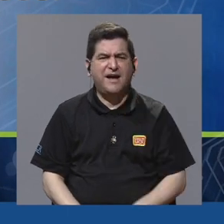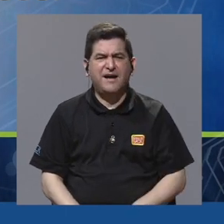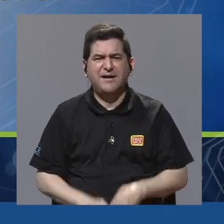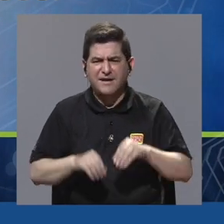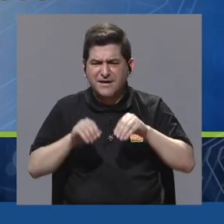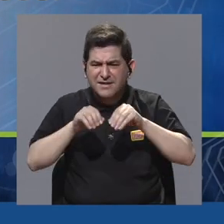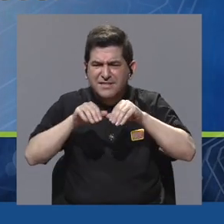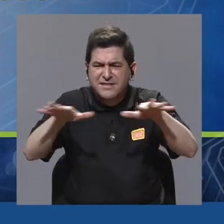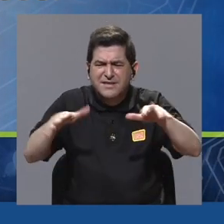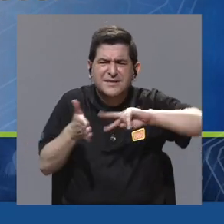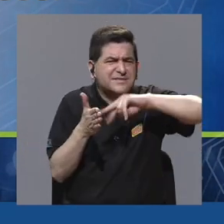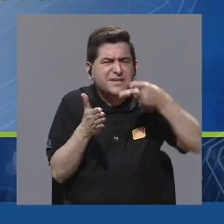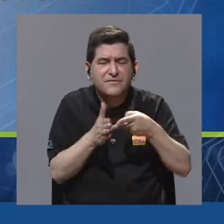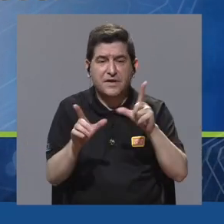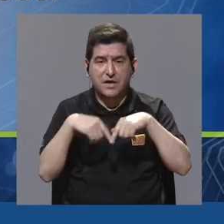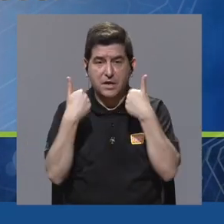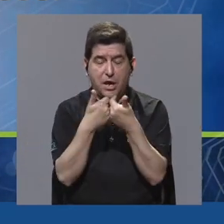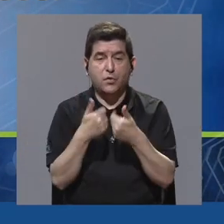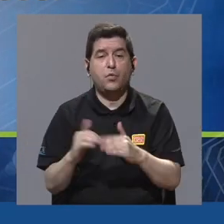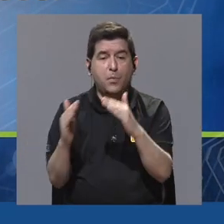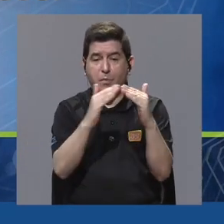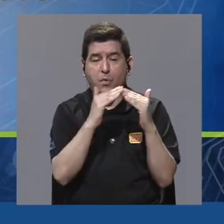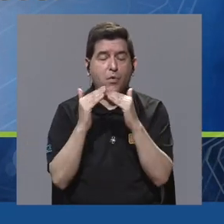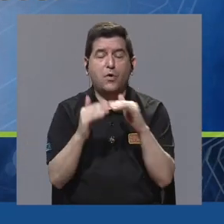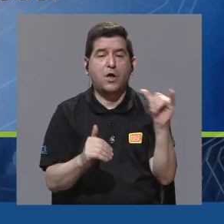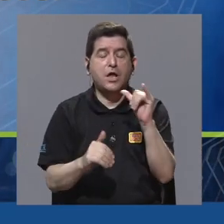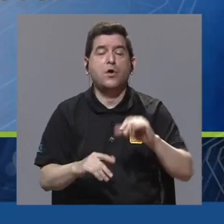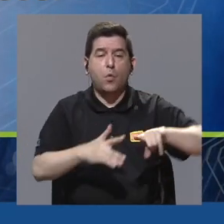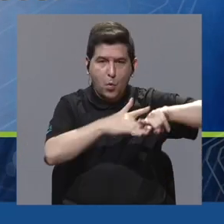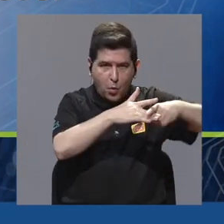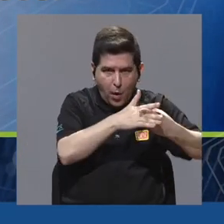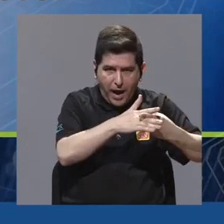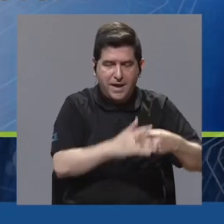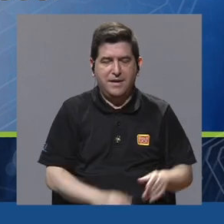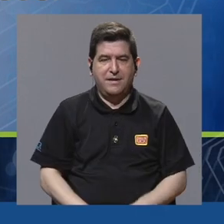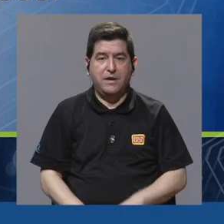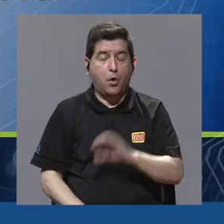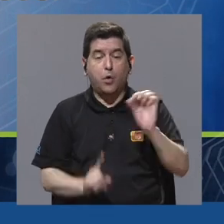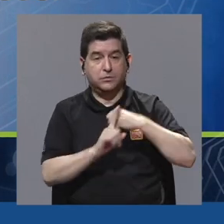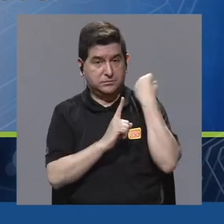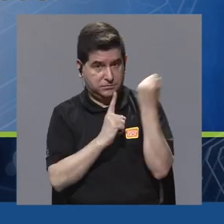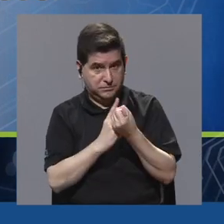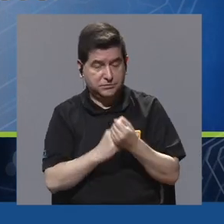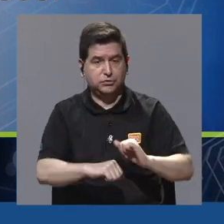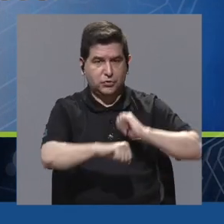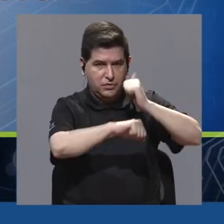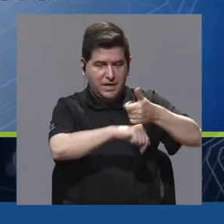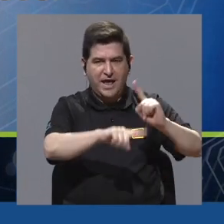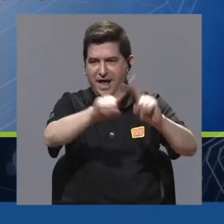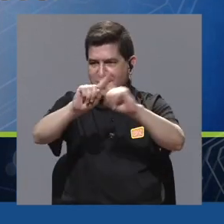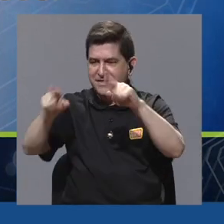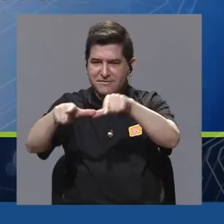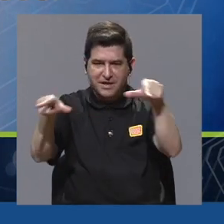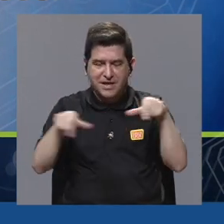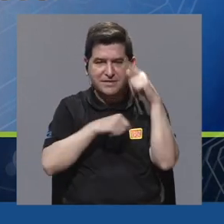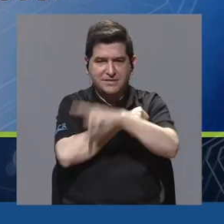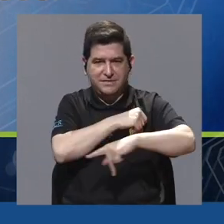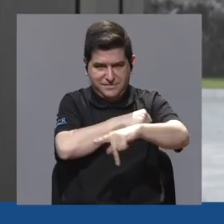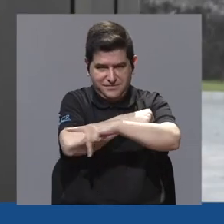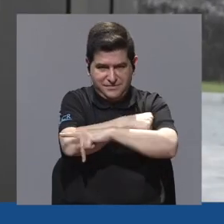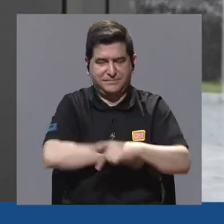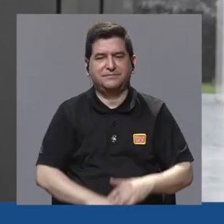sustantivo y se refiere al conjunto de comunidades de un mismo origen o una misma condición establecidos en distintos países.